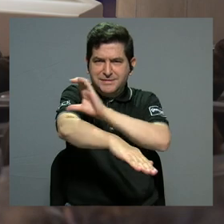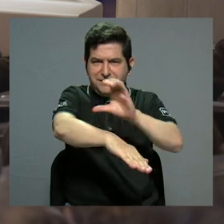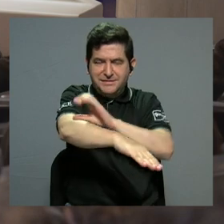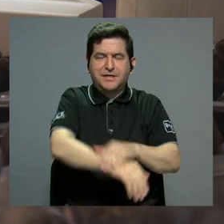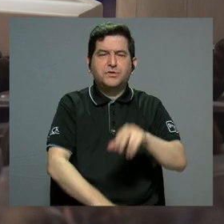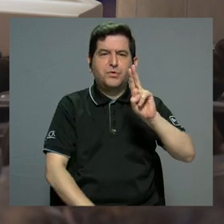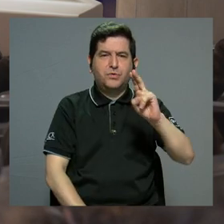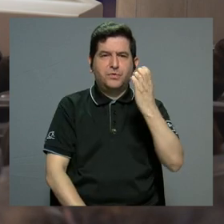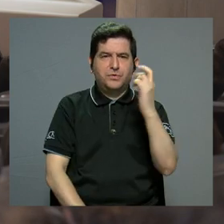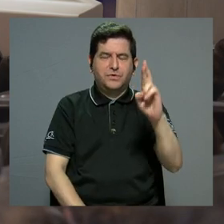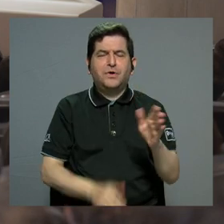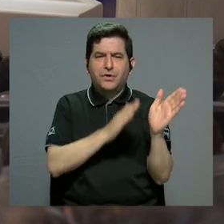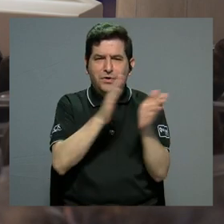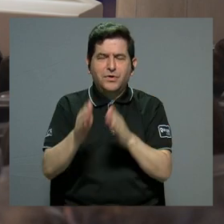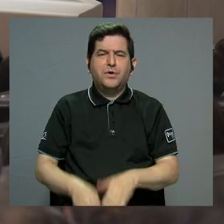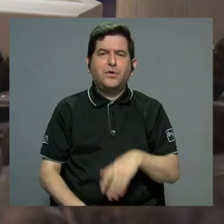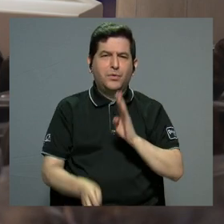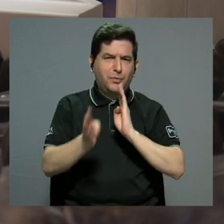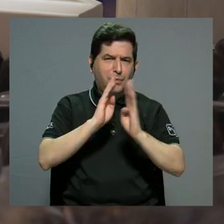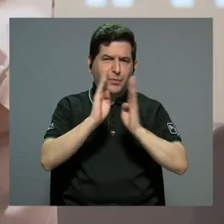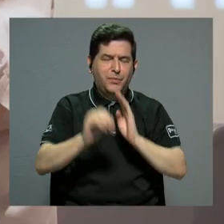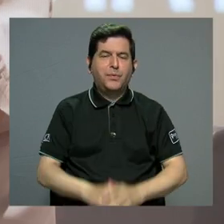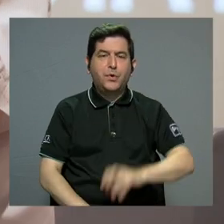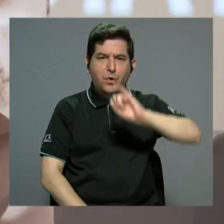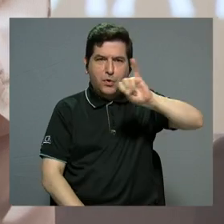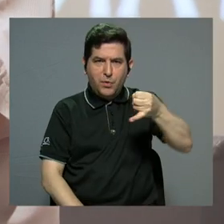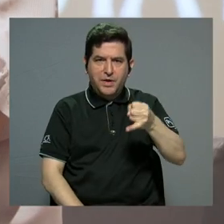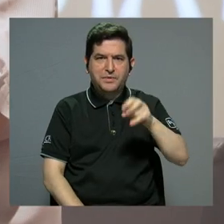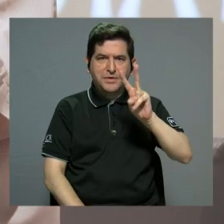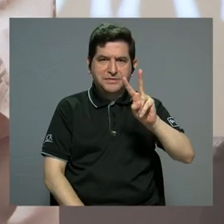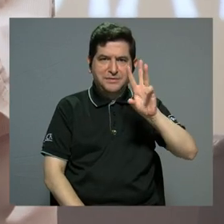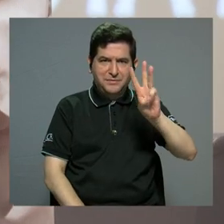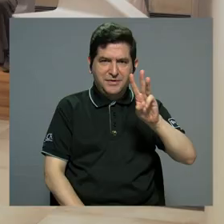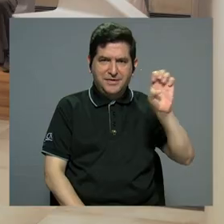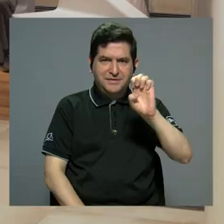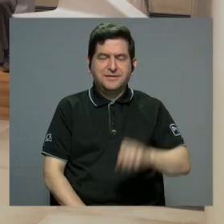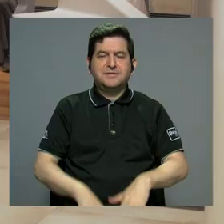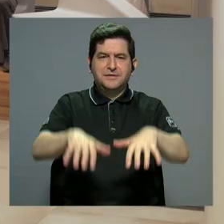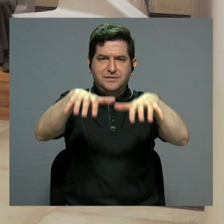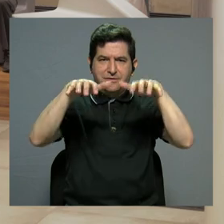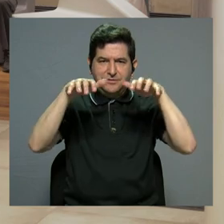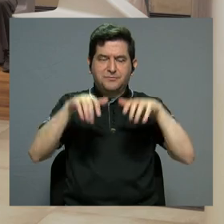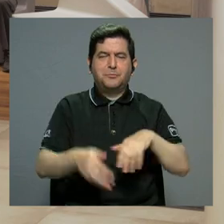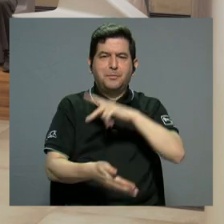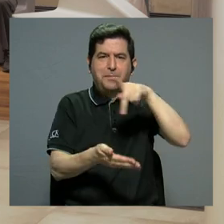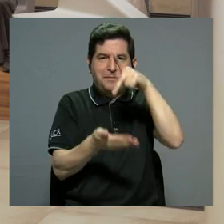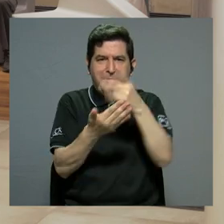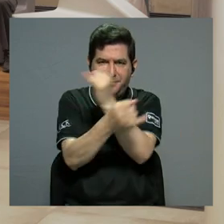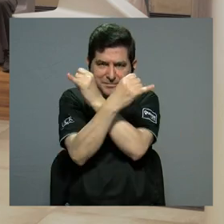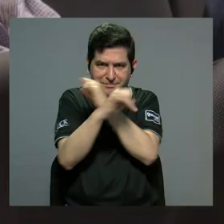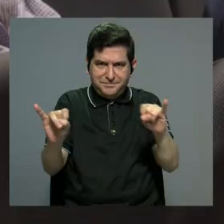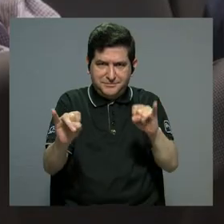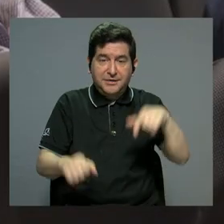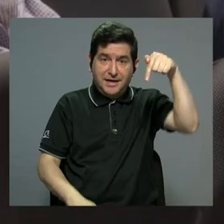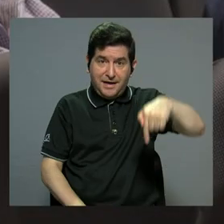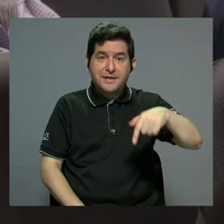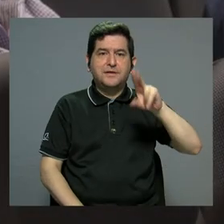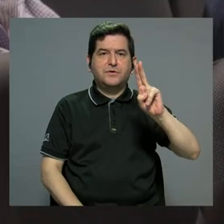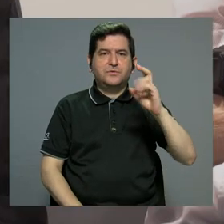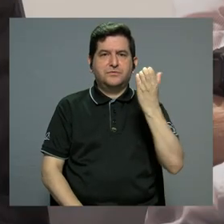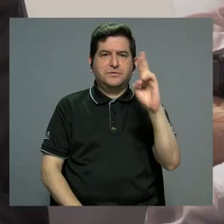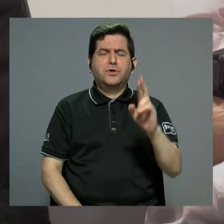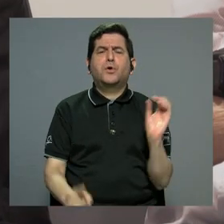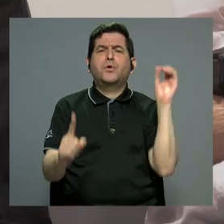Informática de la UCR organizó un conversatorio este jueves 26 de enero en el Auditorio de la Plaza de la Autonomía, acá en la